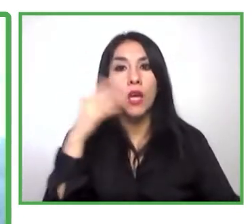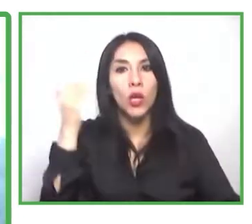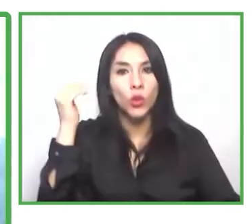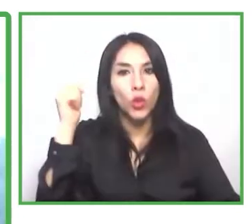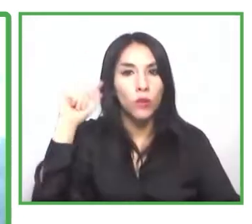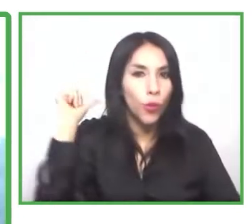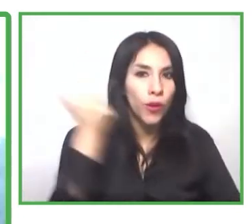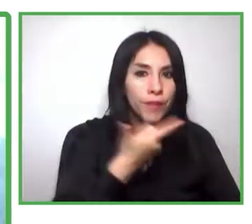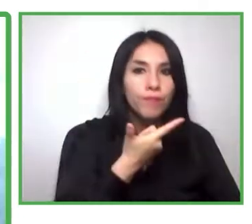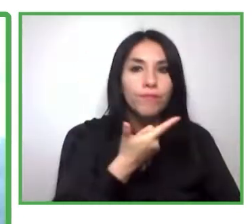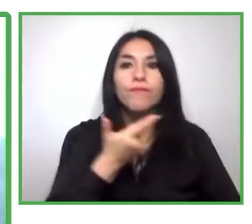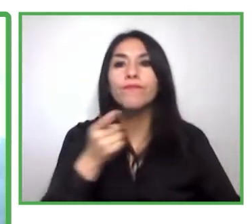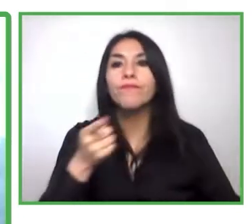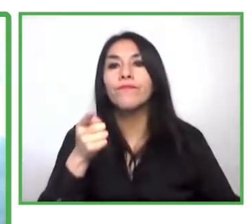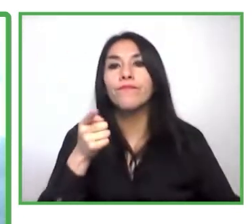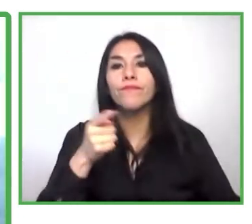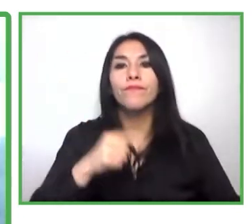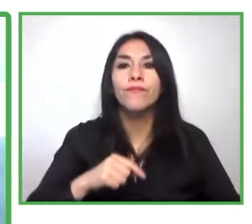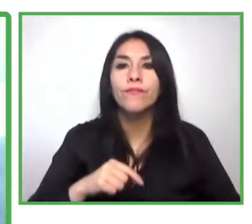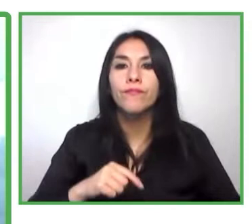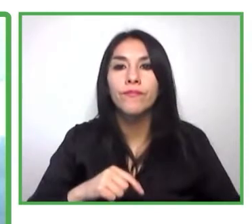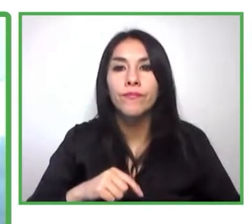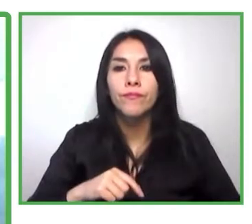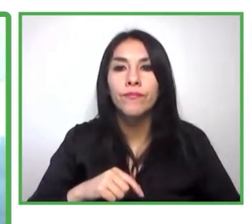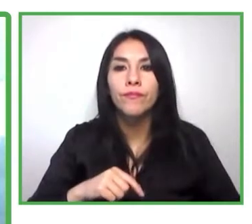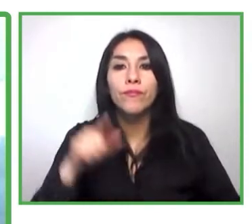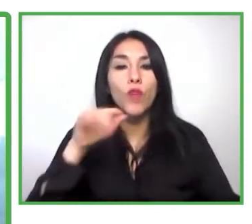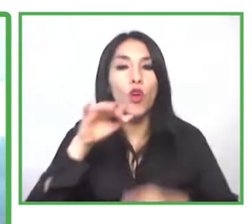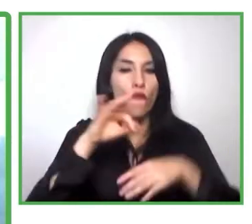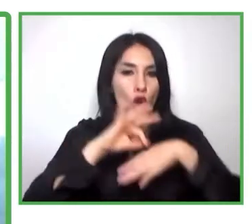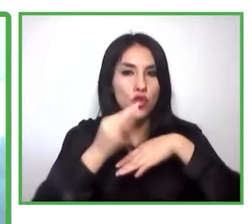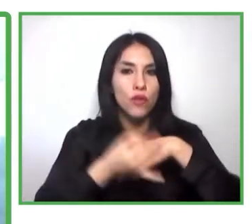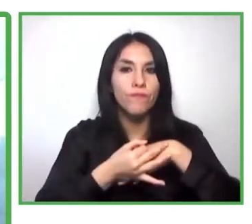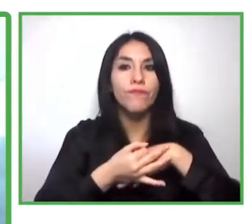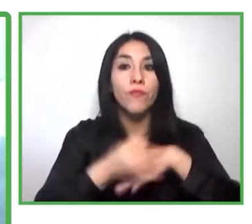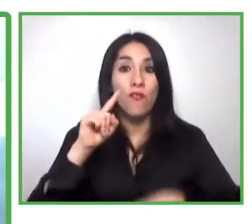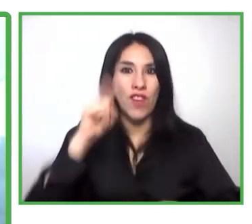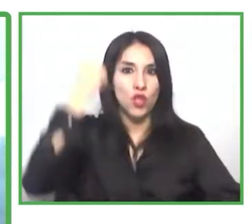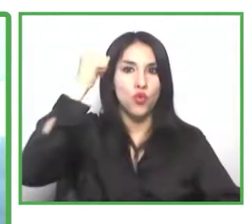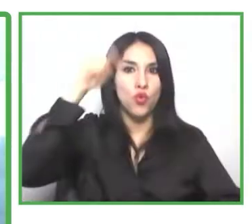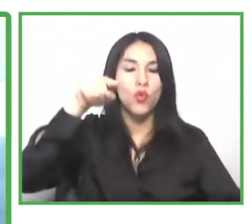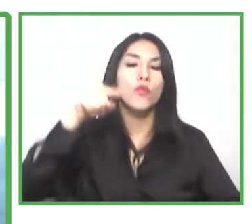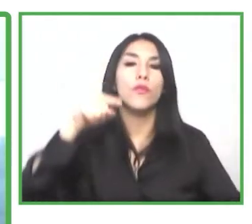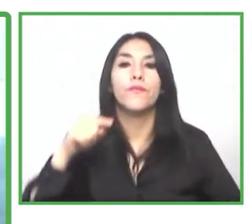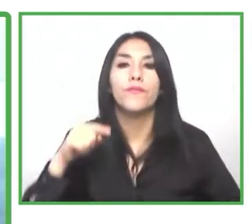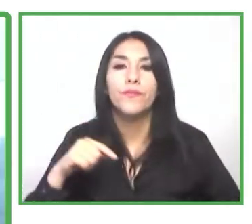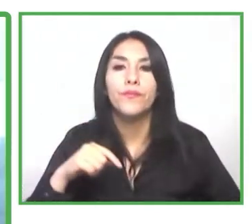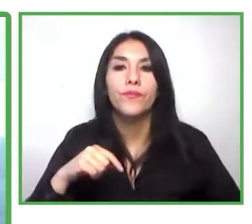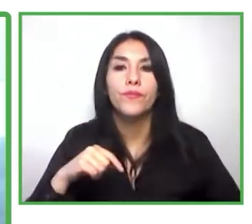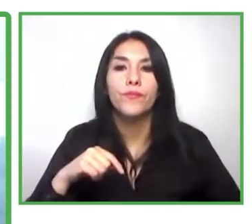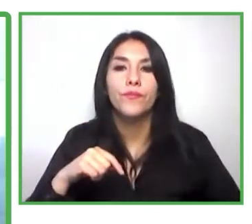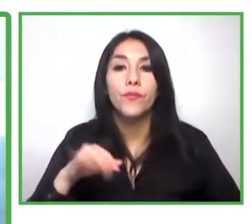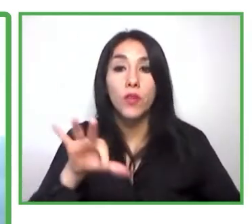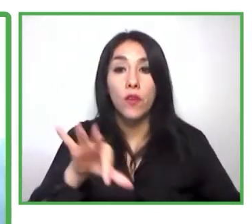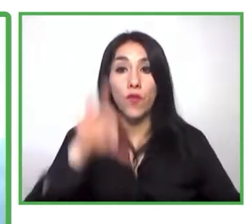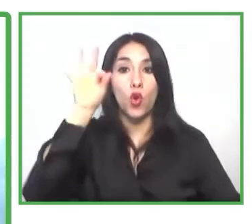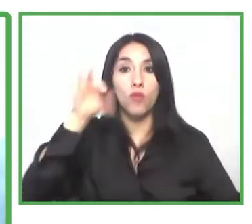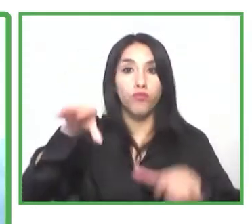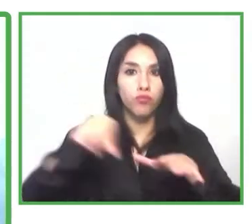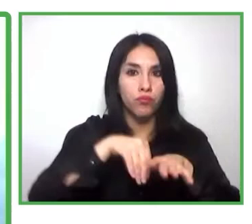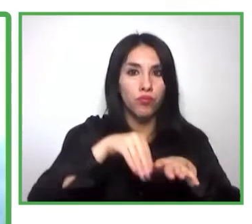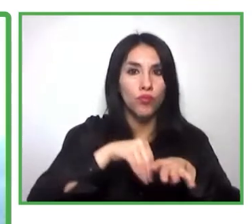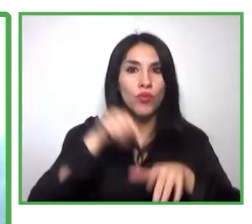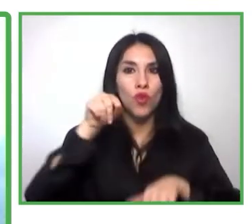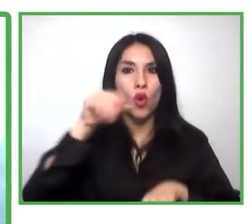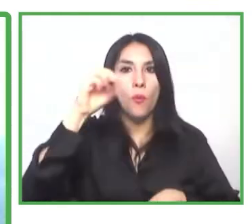Incluyeme.com, comentarles que Gabriel es ingeniero con un posgrado en Bason College y Stanford University, es